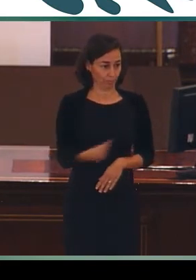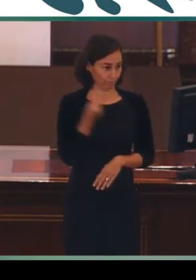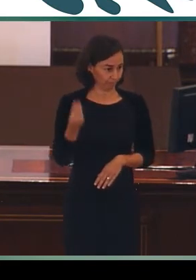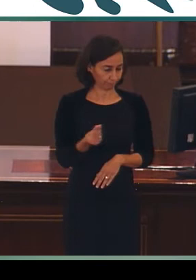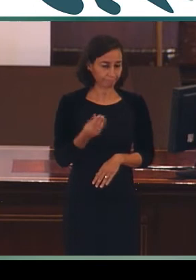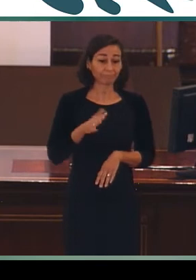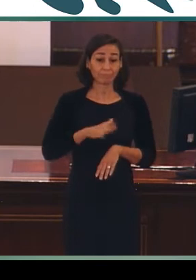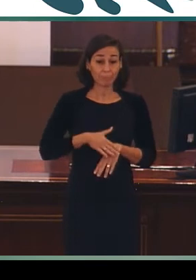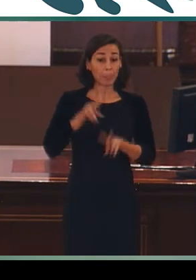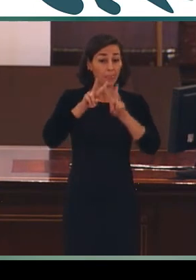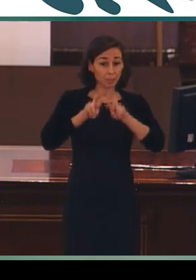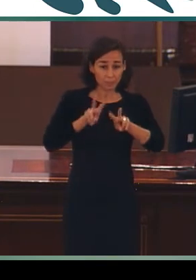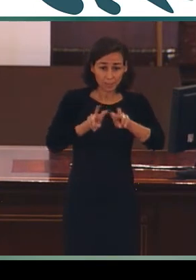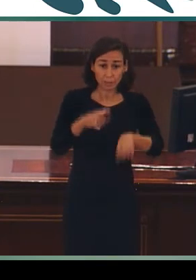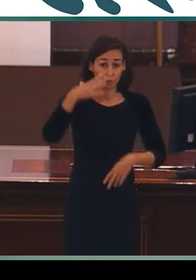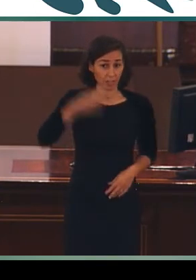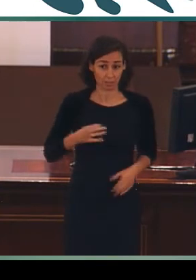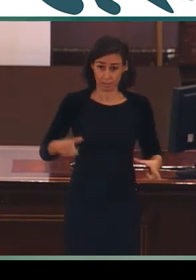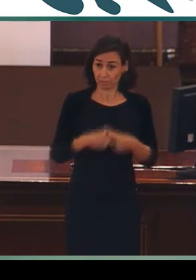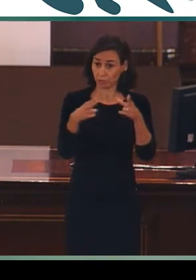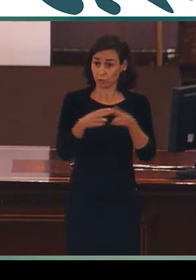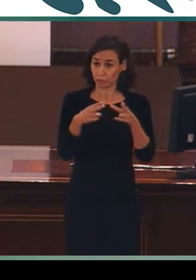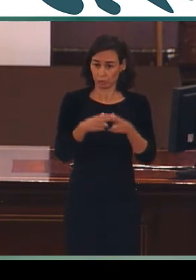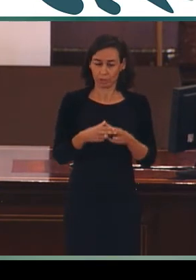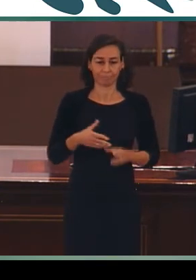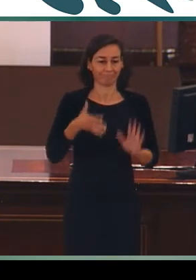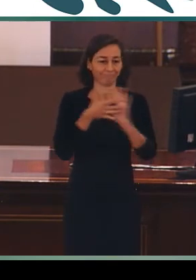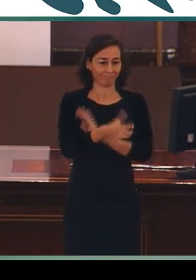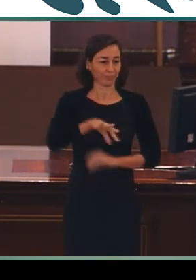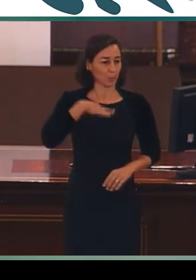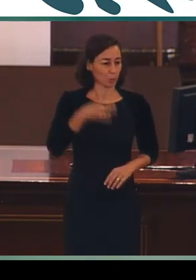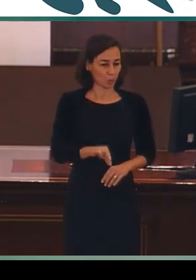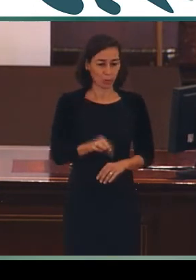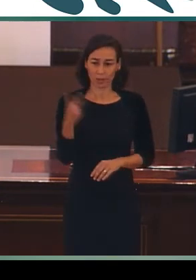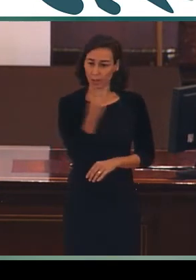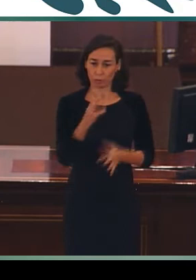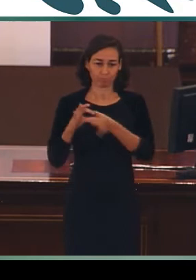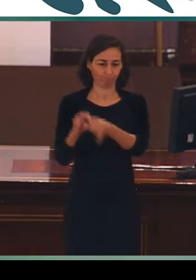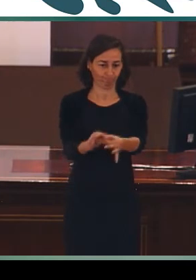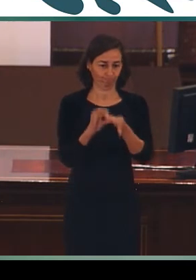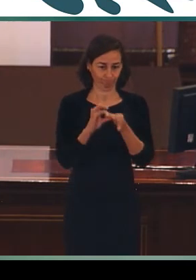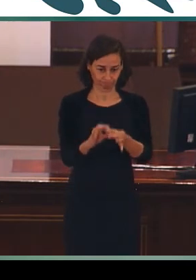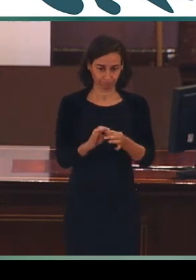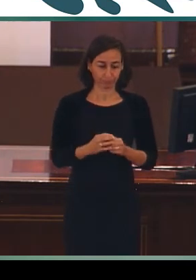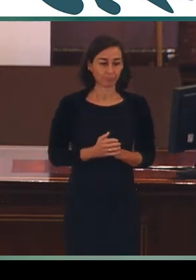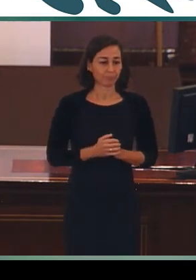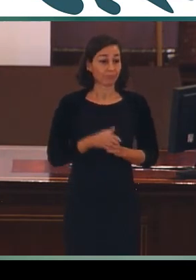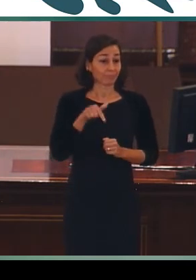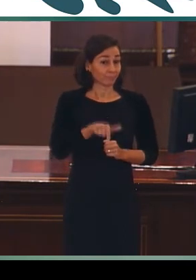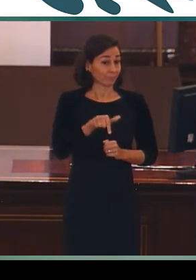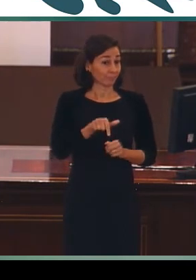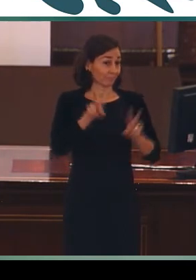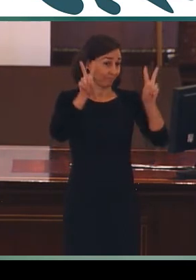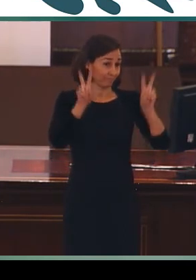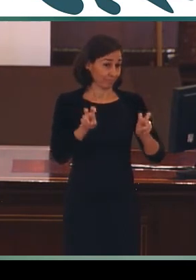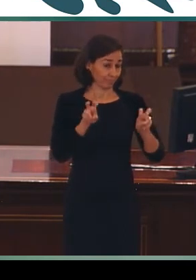de manera que investigación y realidad social lleguen a estar estrechamente interconectados. En este sentido,